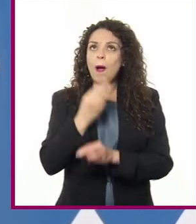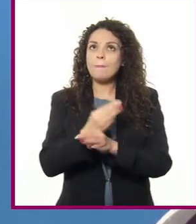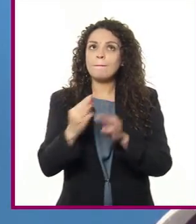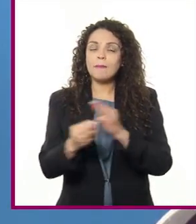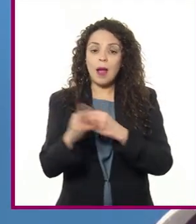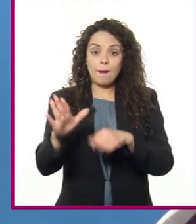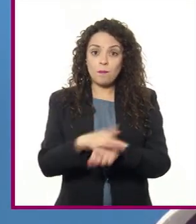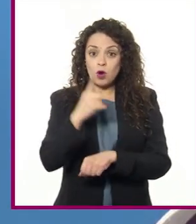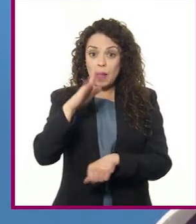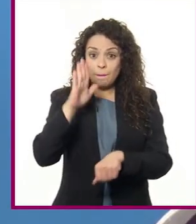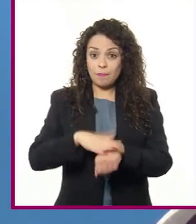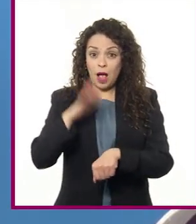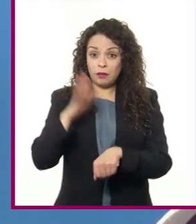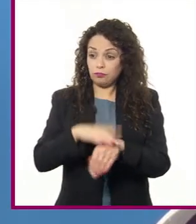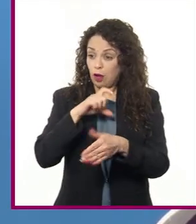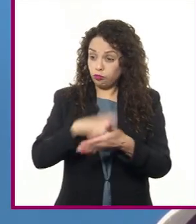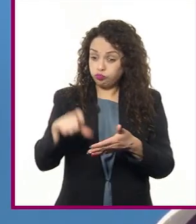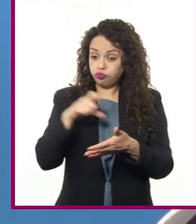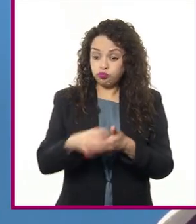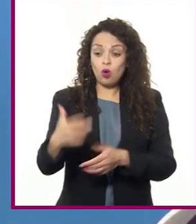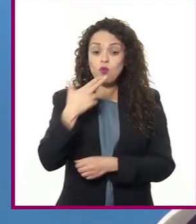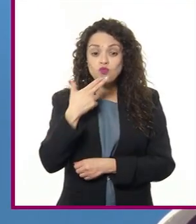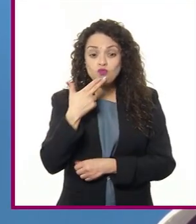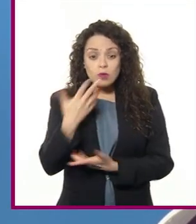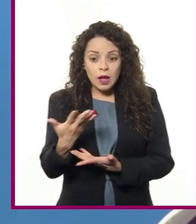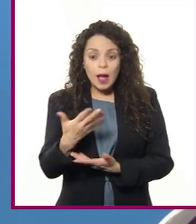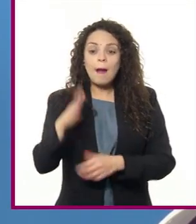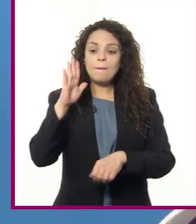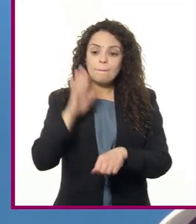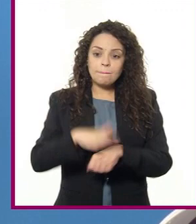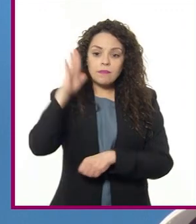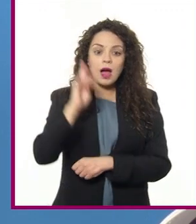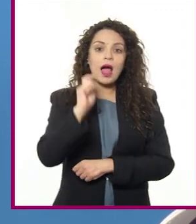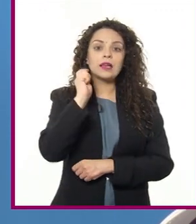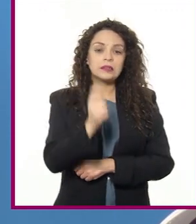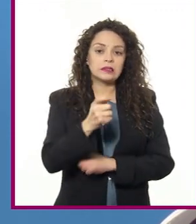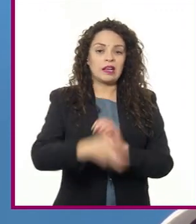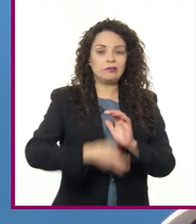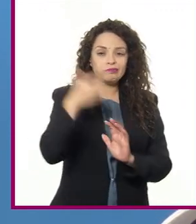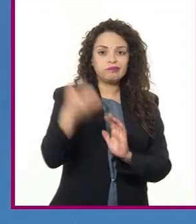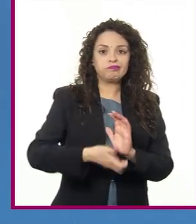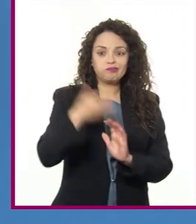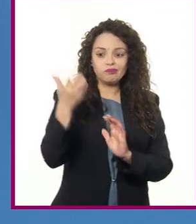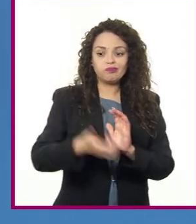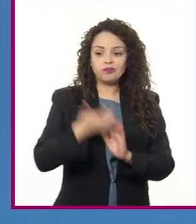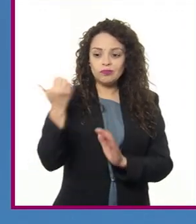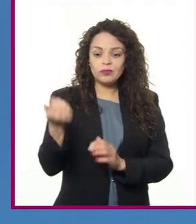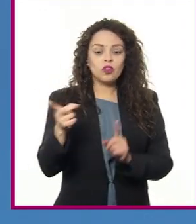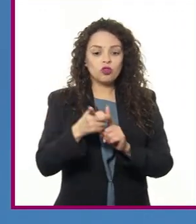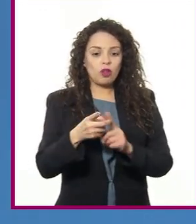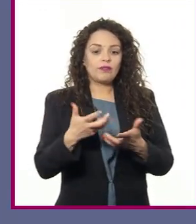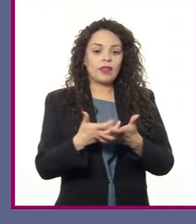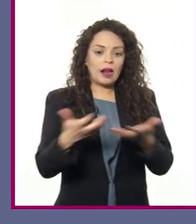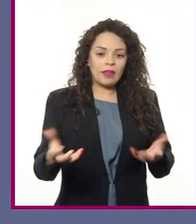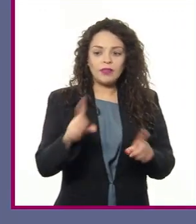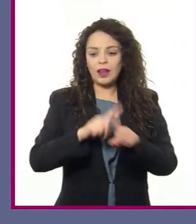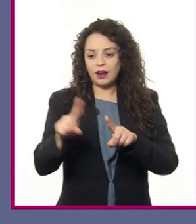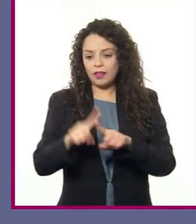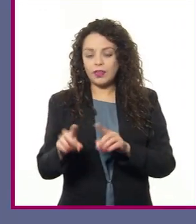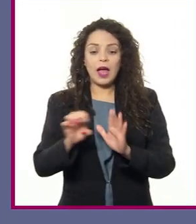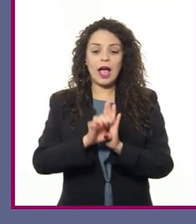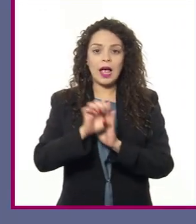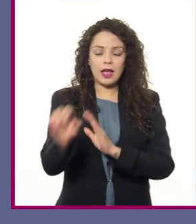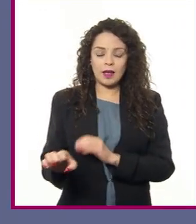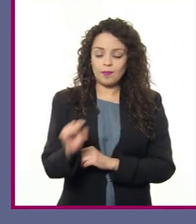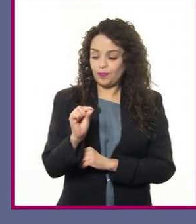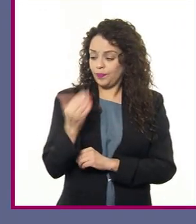mayor sea el consumo, también mayor será la sobreexplotación de los recursos. Por ejemplo, en años